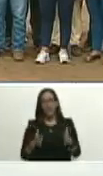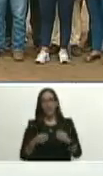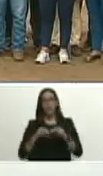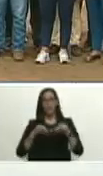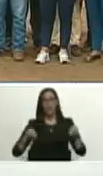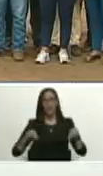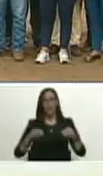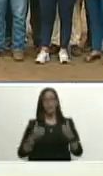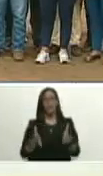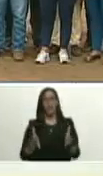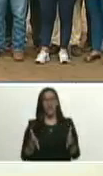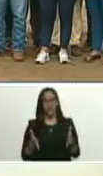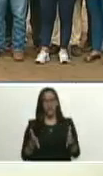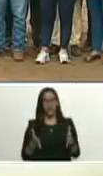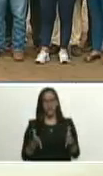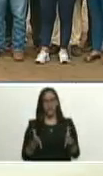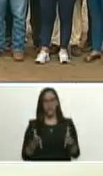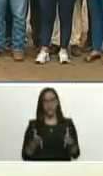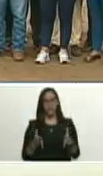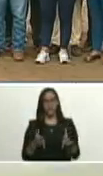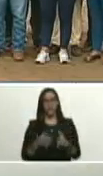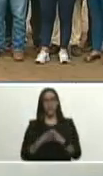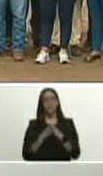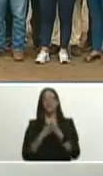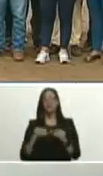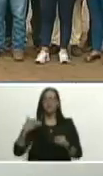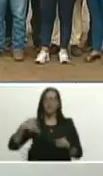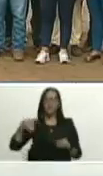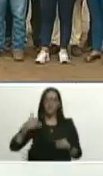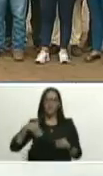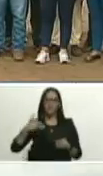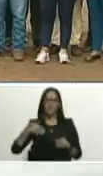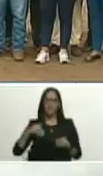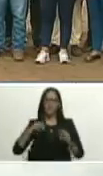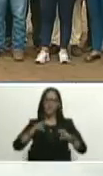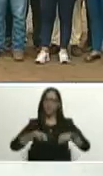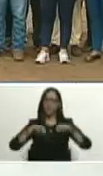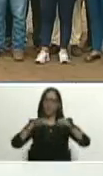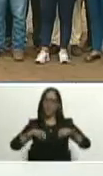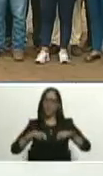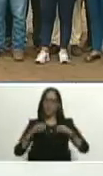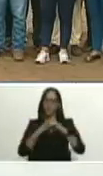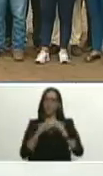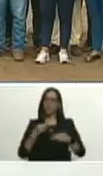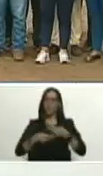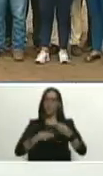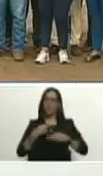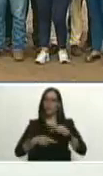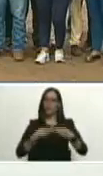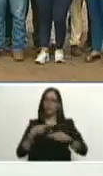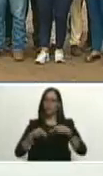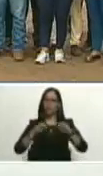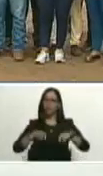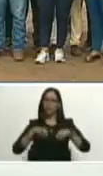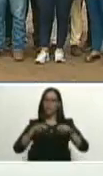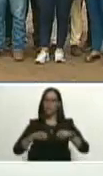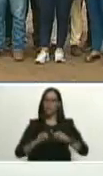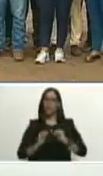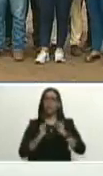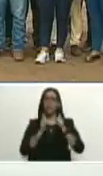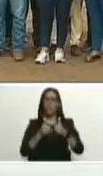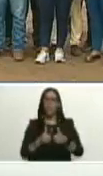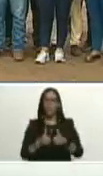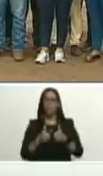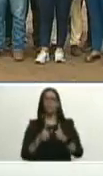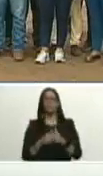ganado y todos los derechos agrarios y toda la revolución agraria comenzó a sembrarse en la